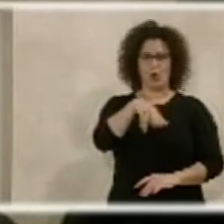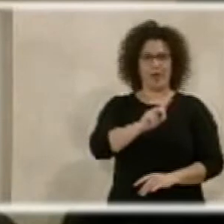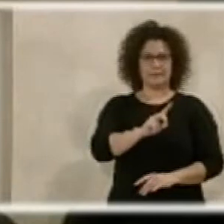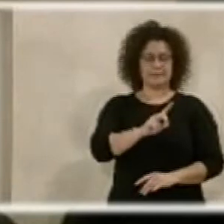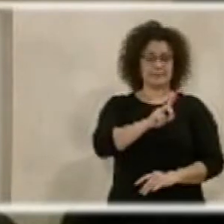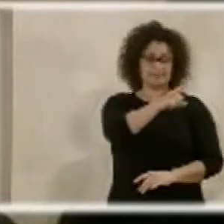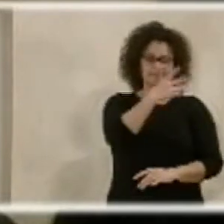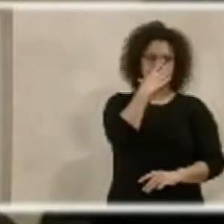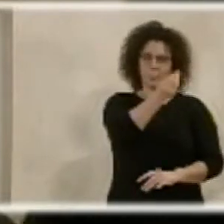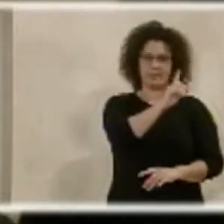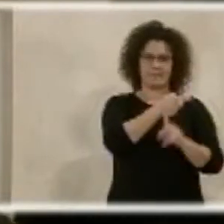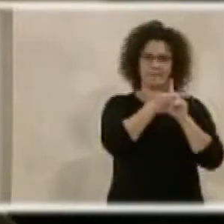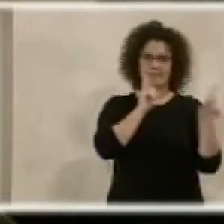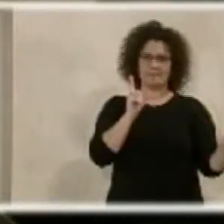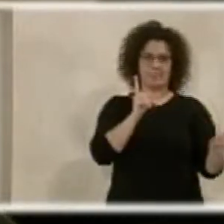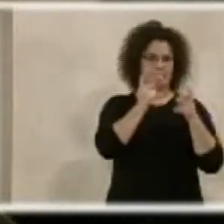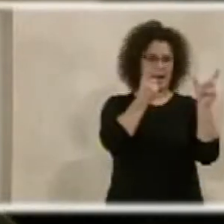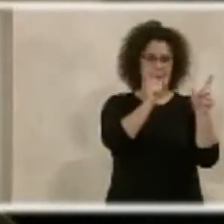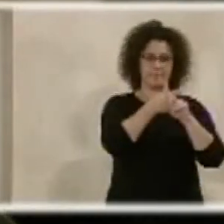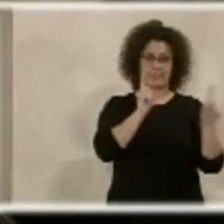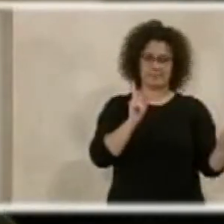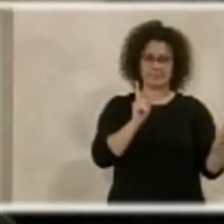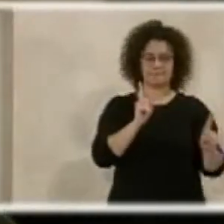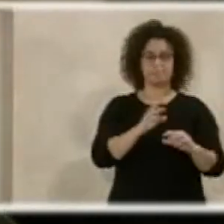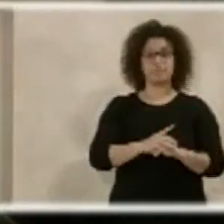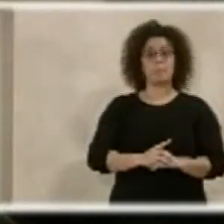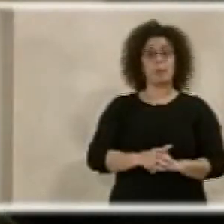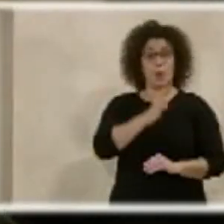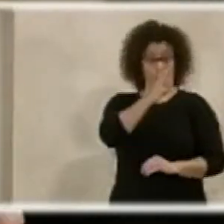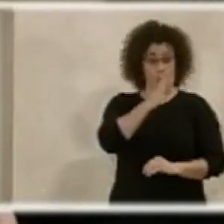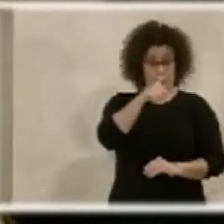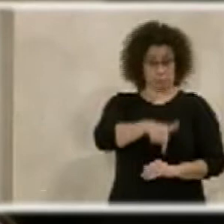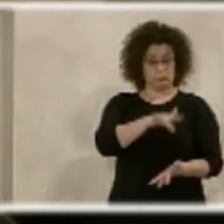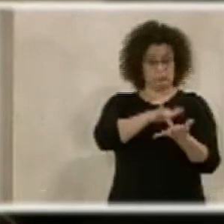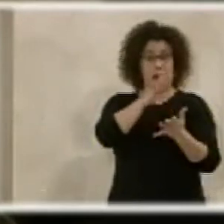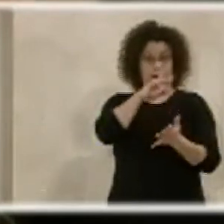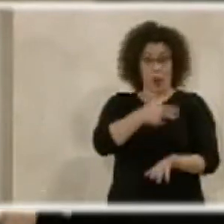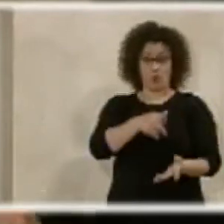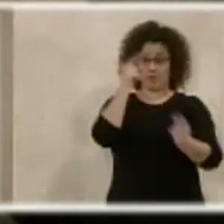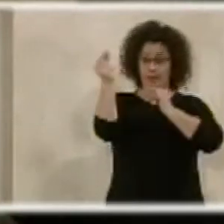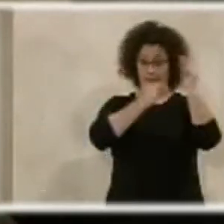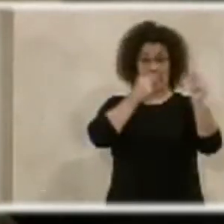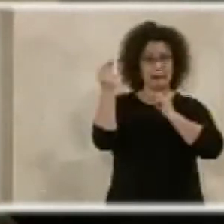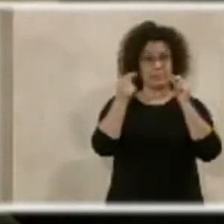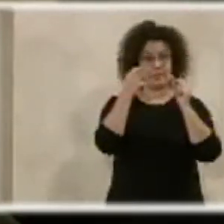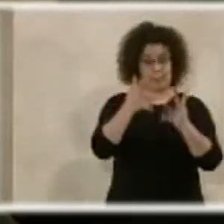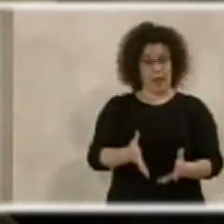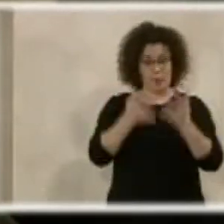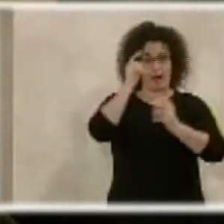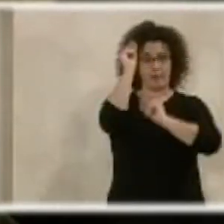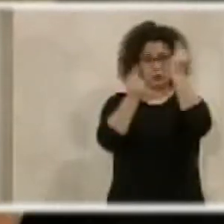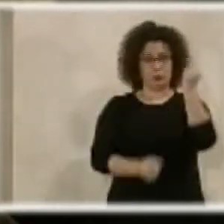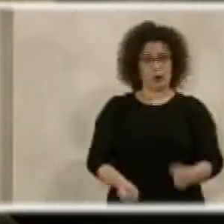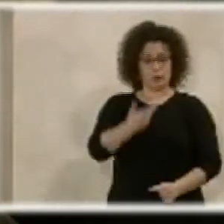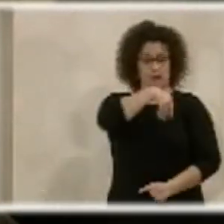ha entendido la diferenciación de las dos palabras. Y porque ahora es cuando se está debatiendo y hay que aprobar los presupuestos del Estado,